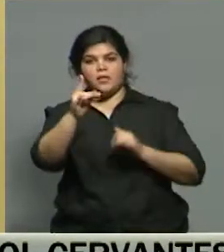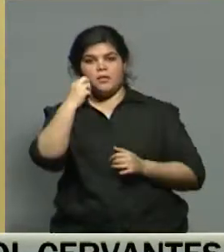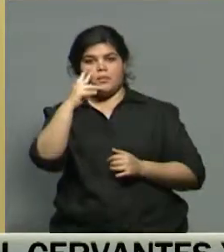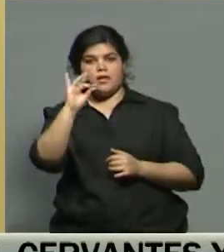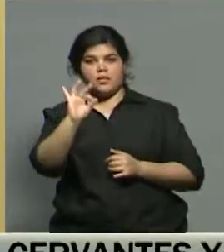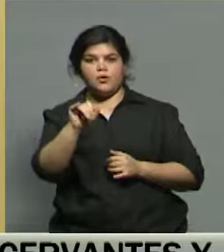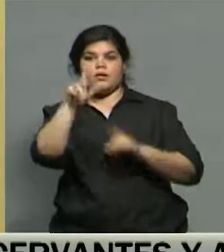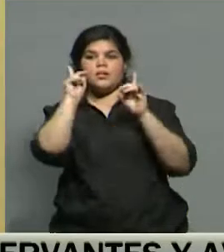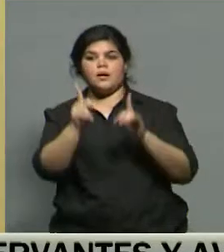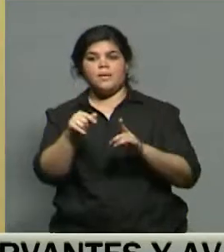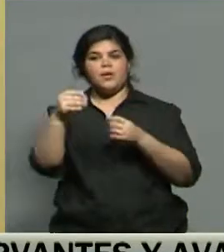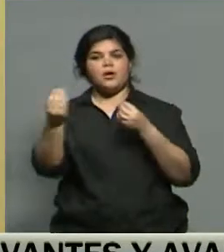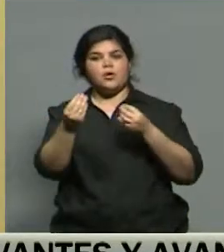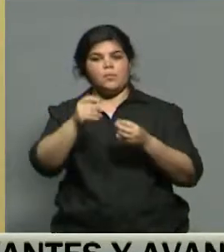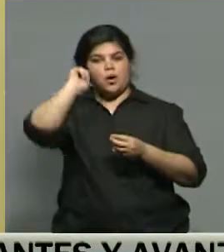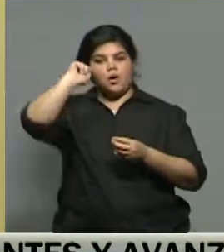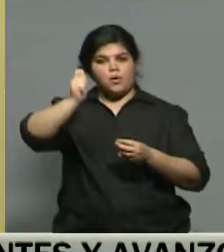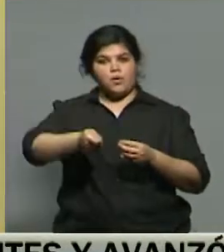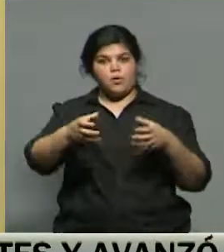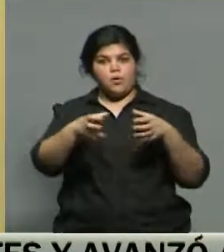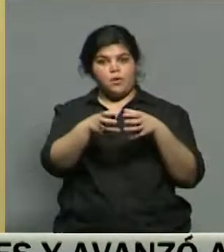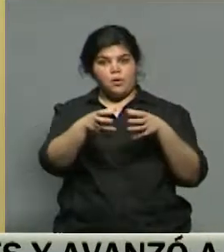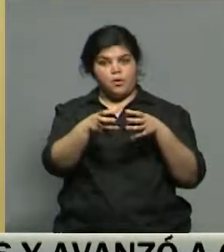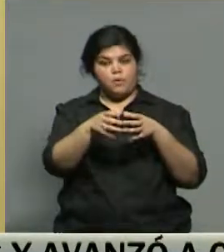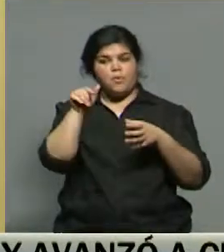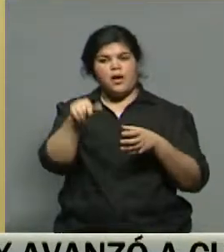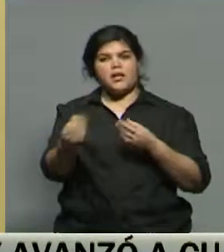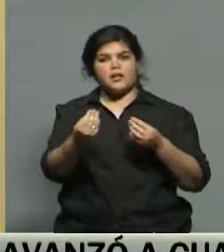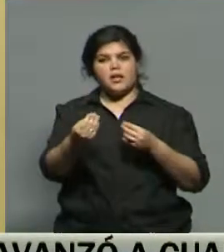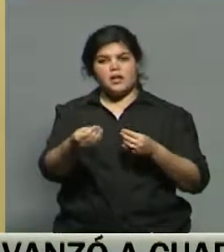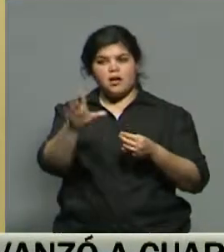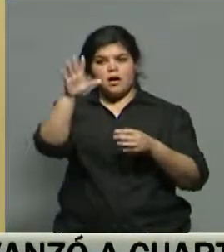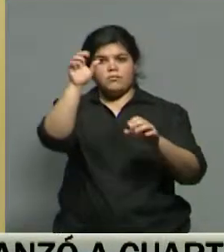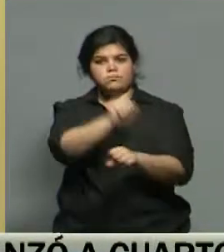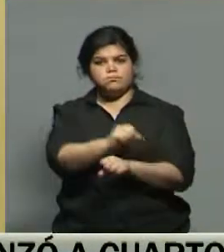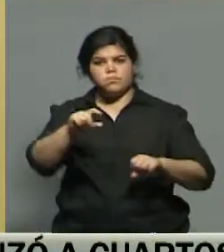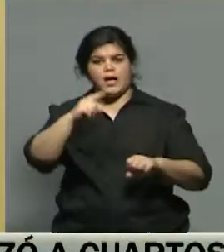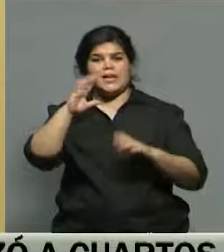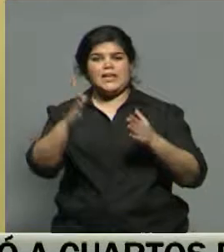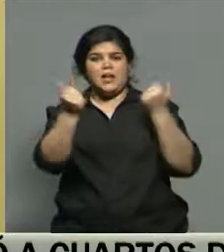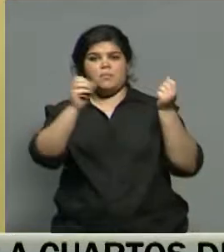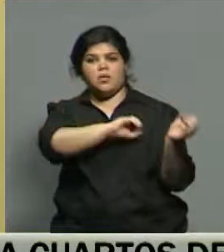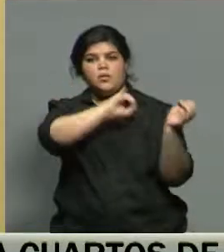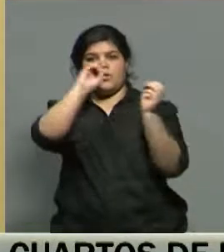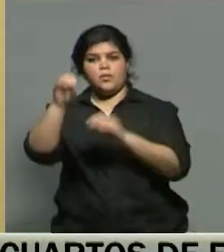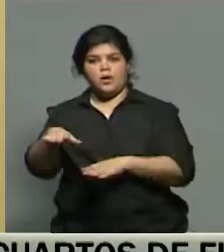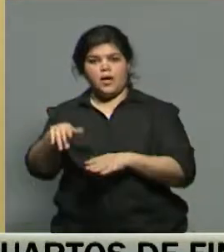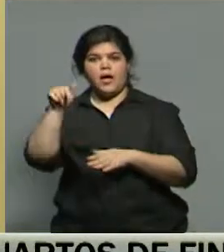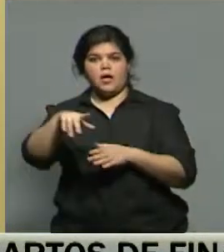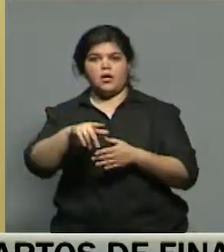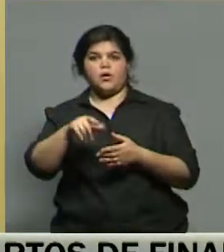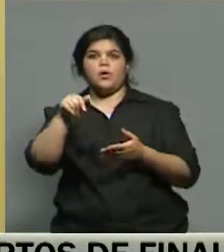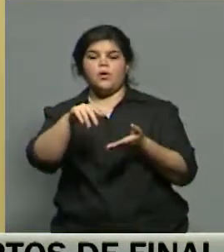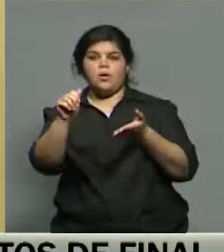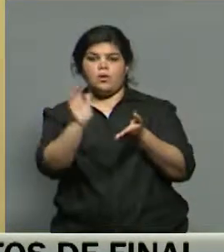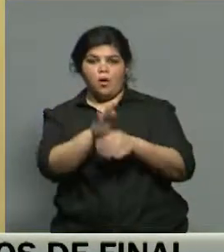a la que lo expuso la Cámara Federal, que tiene que ver con la detención inmediata y el pedido del desafuero. Obviamente